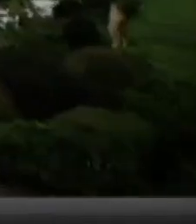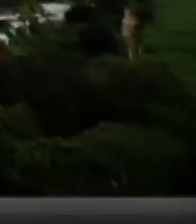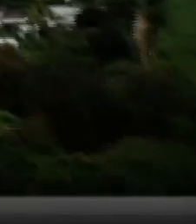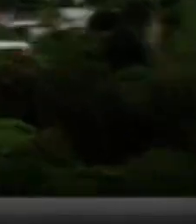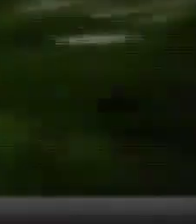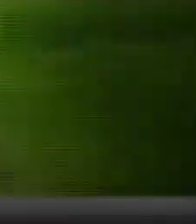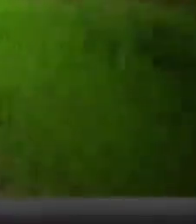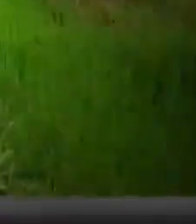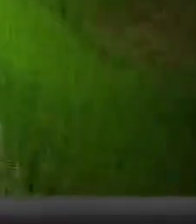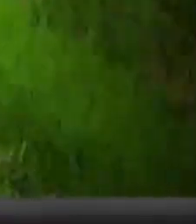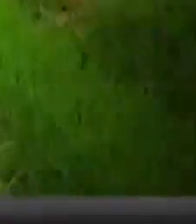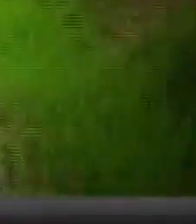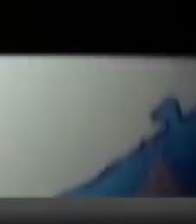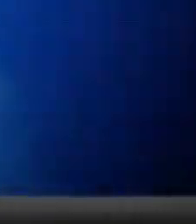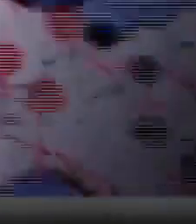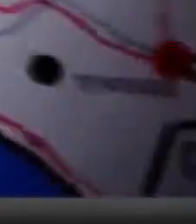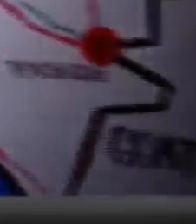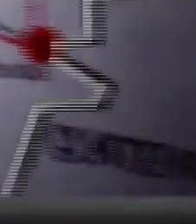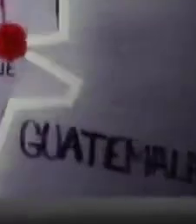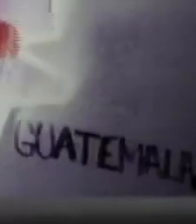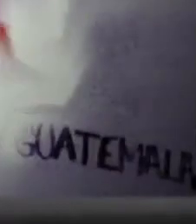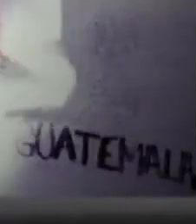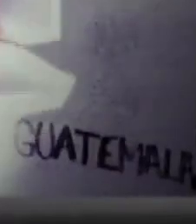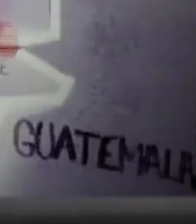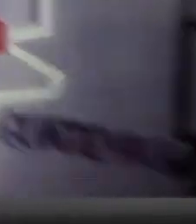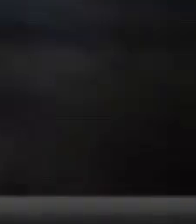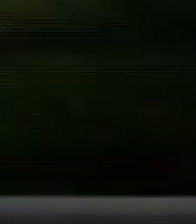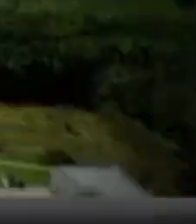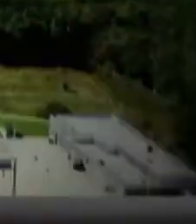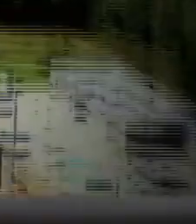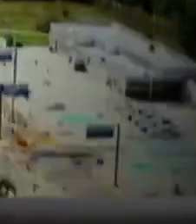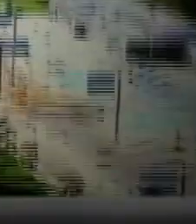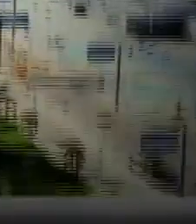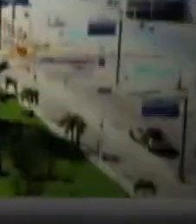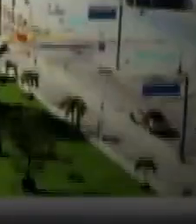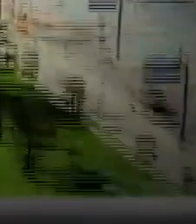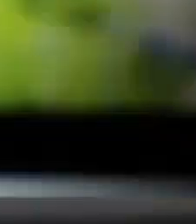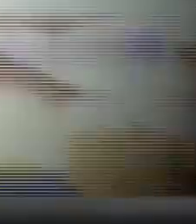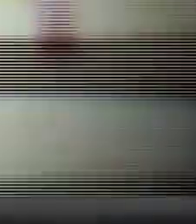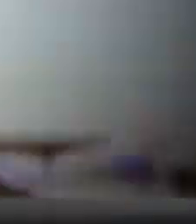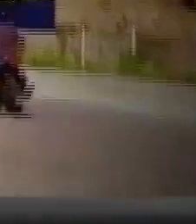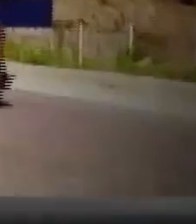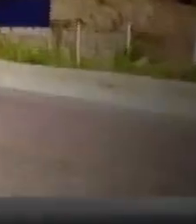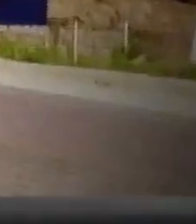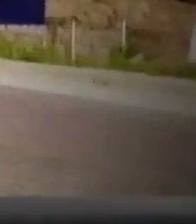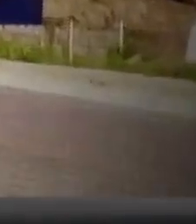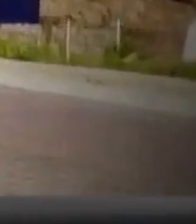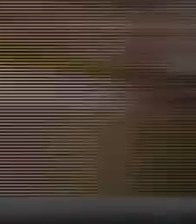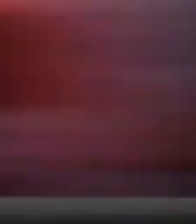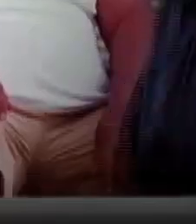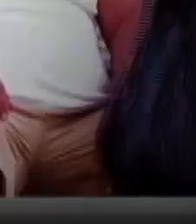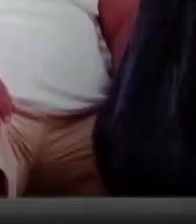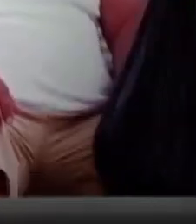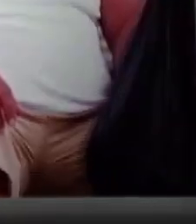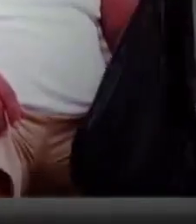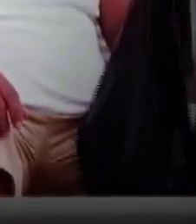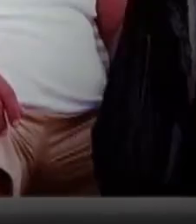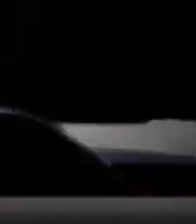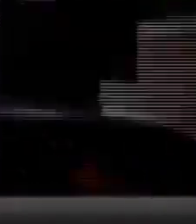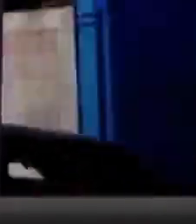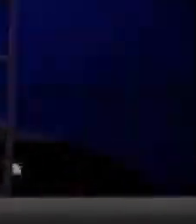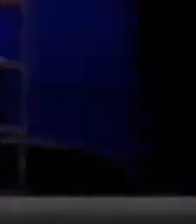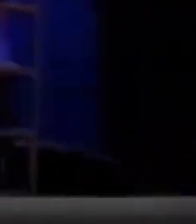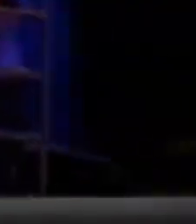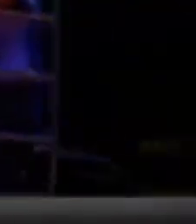Un reportaje que nos muestra el duro camino que atraviesan los migrantes centroamericanos antes de llegar a la tierra